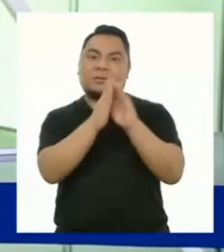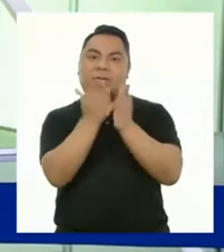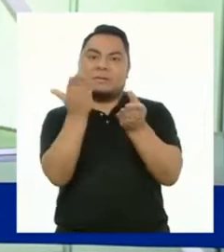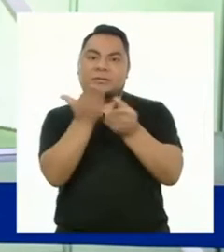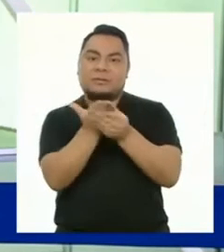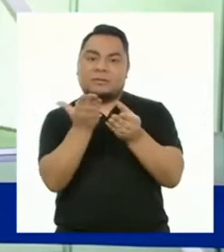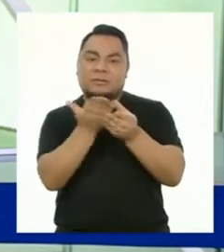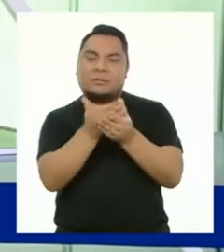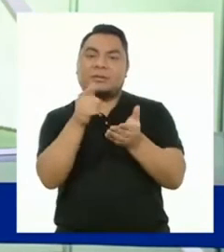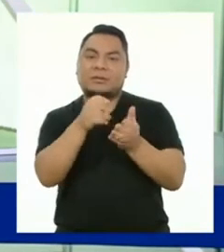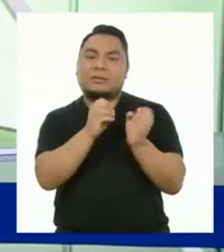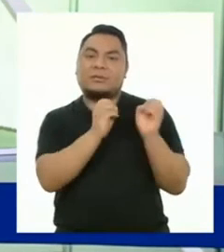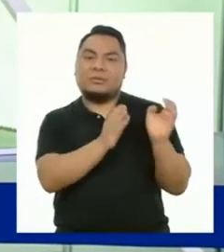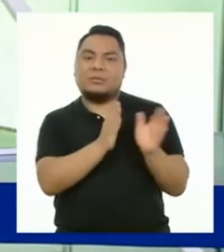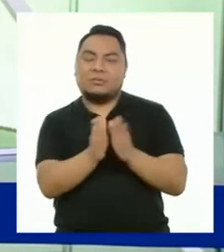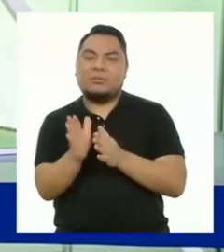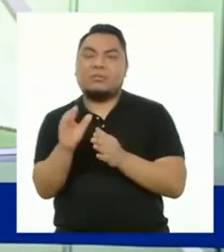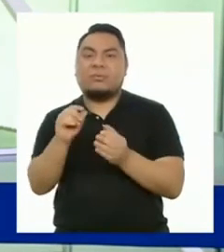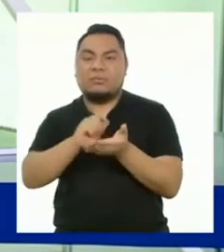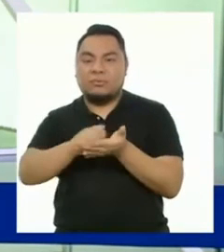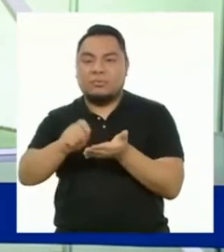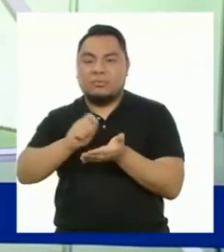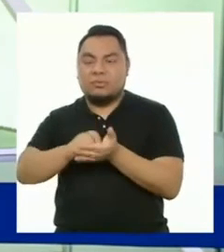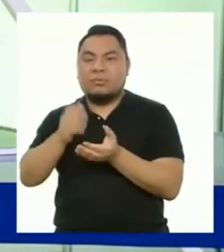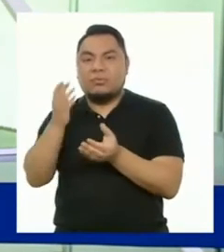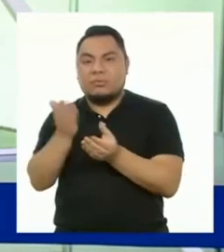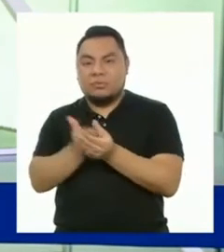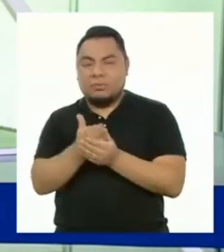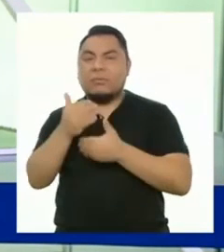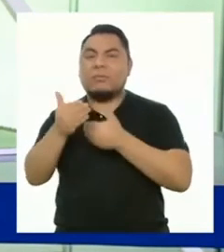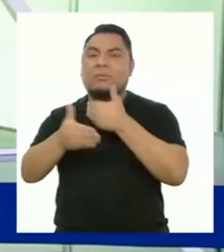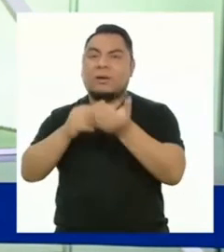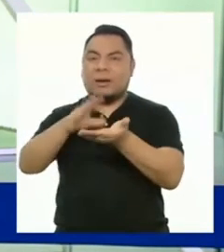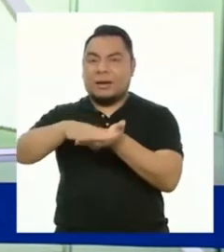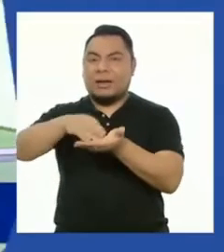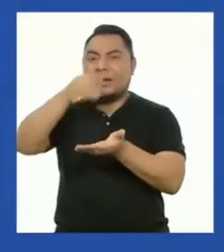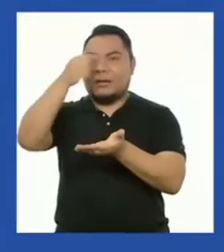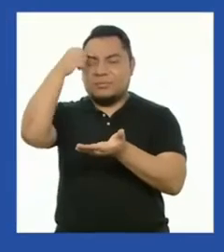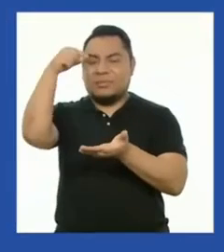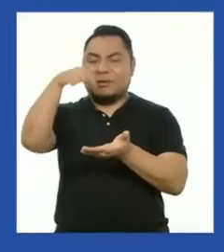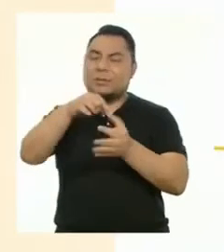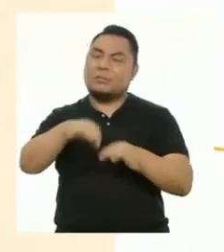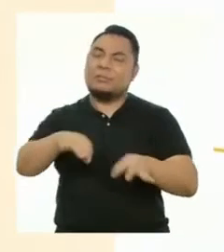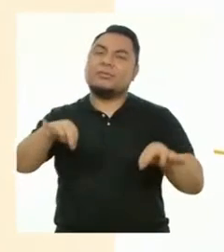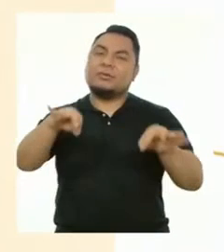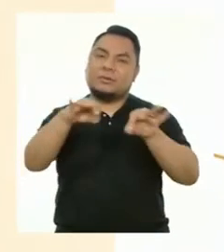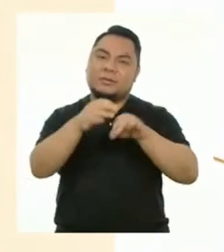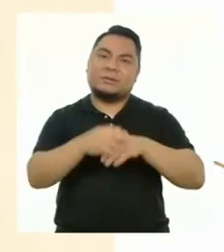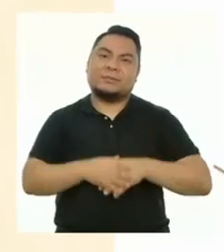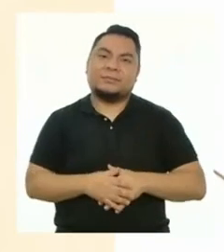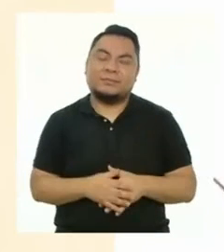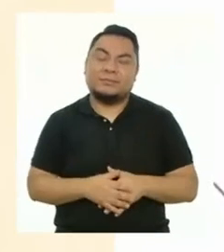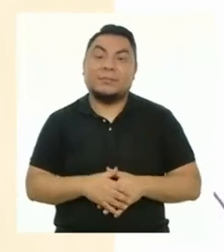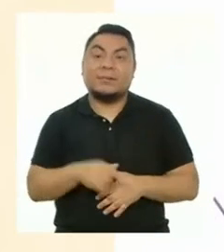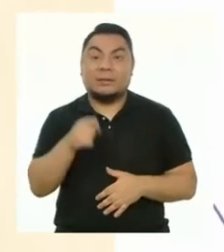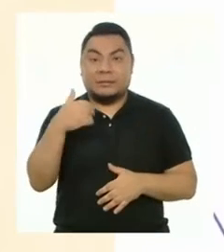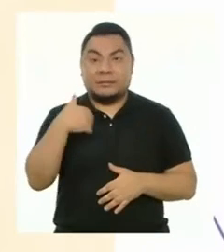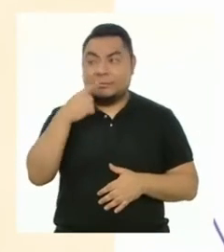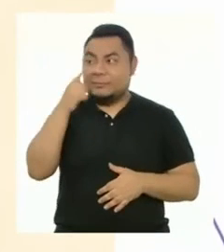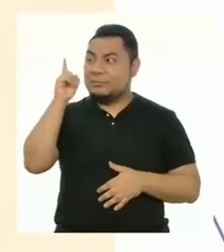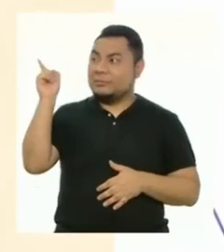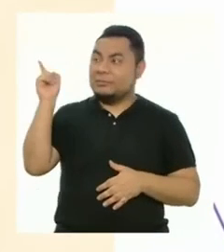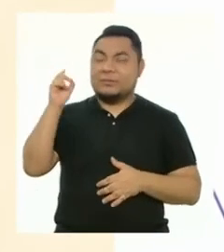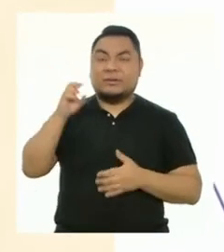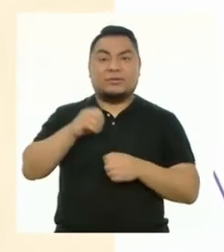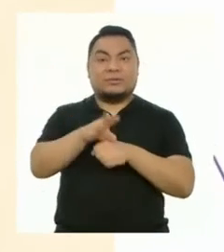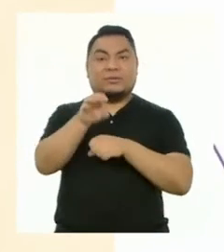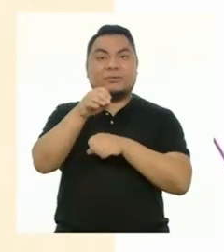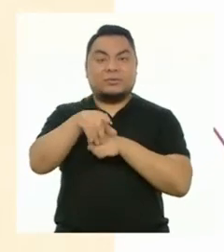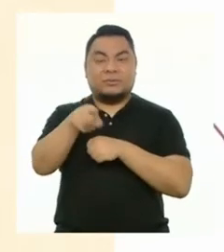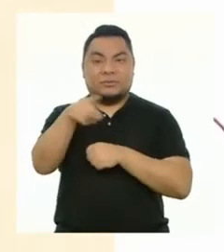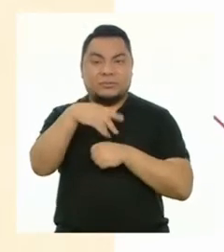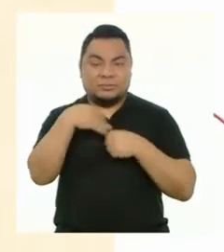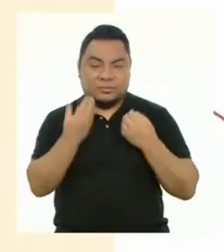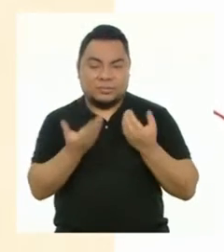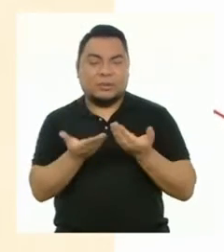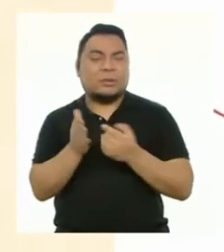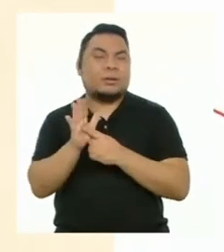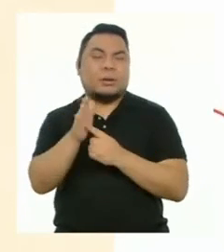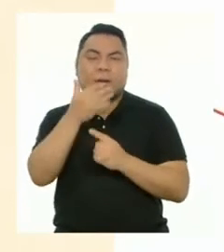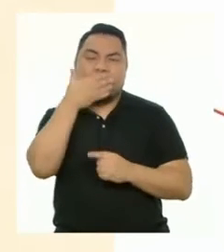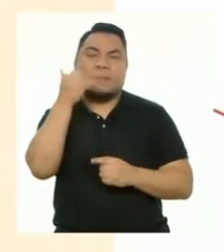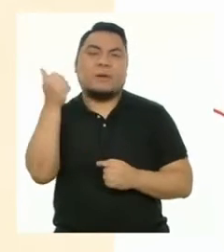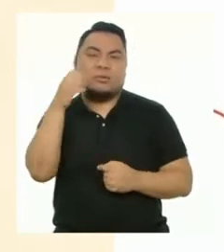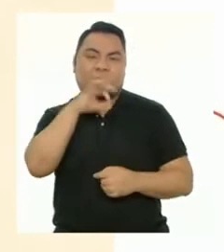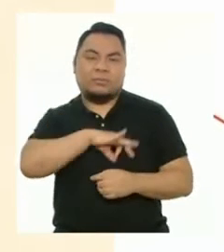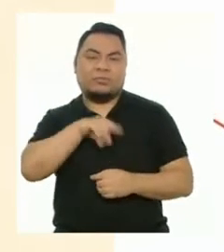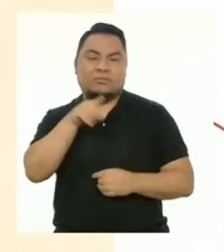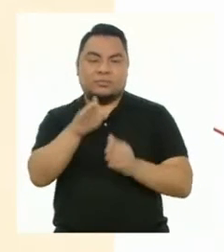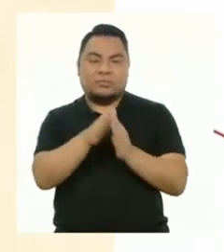portafolio para organizar sus productos y evaluar su proceso de aprendizaje. Aquí tienen algunos consejos para que le puedan sacar el